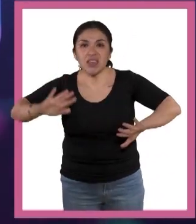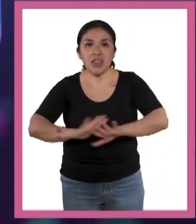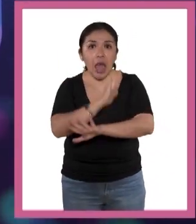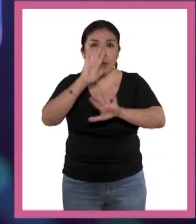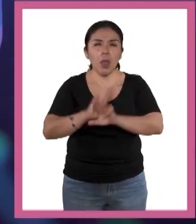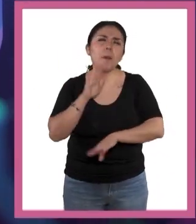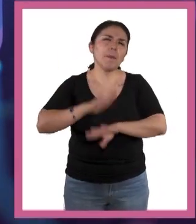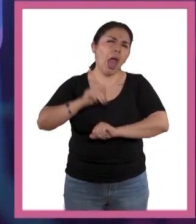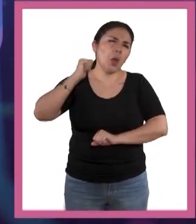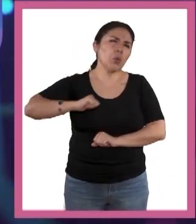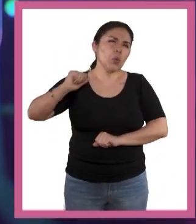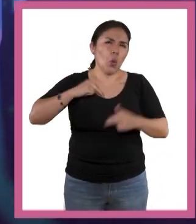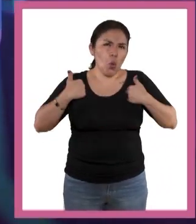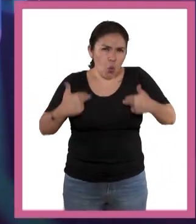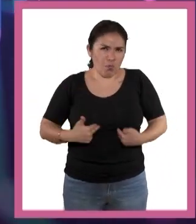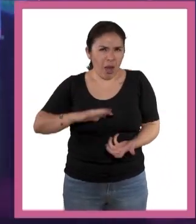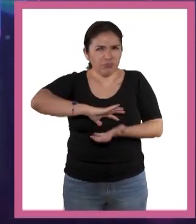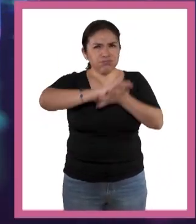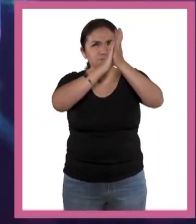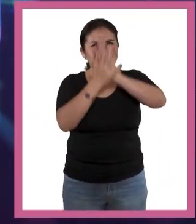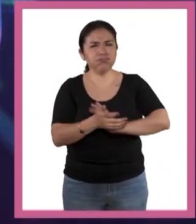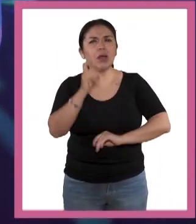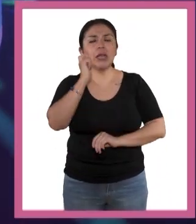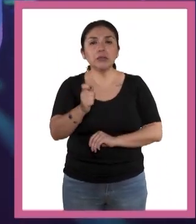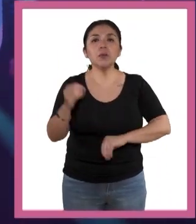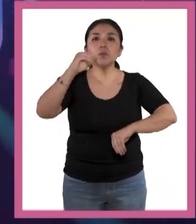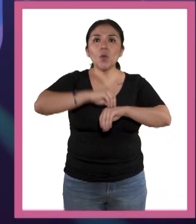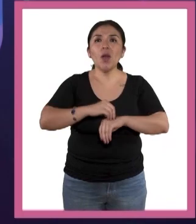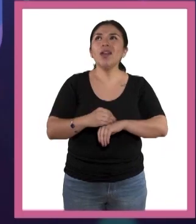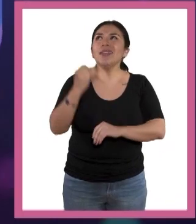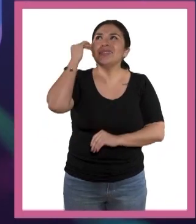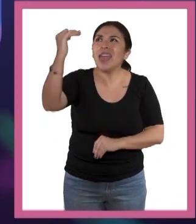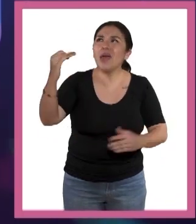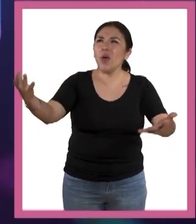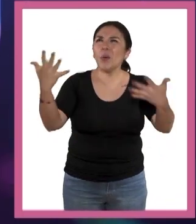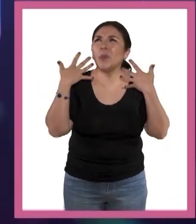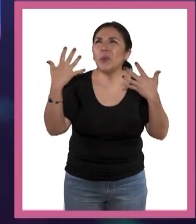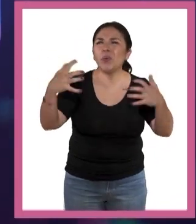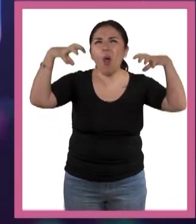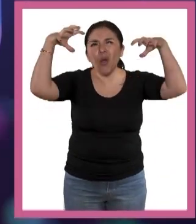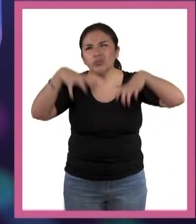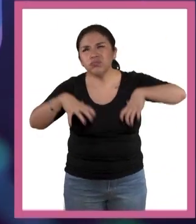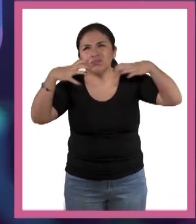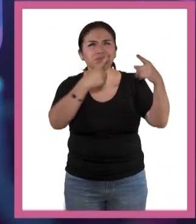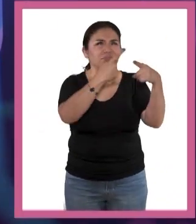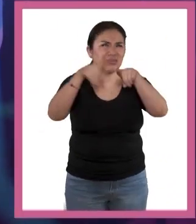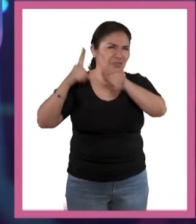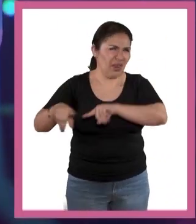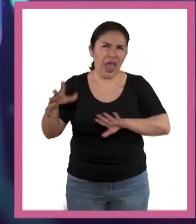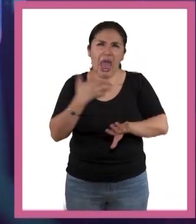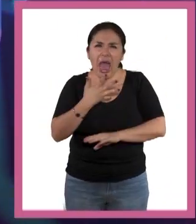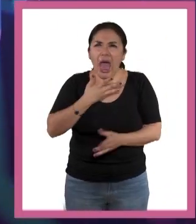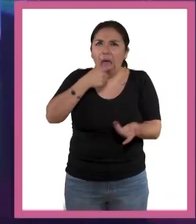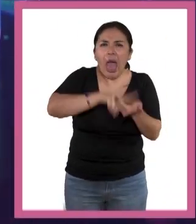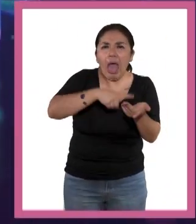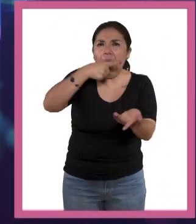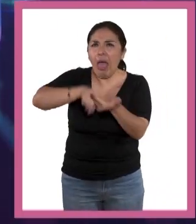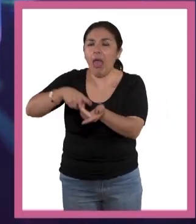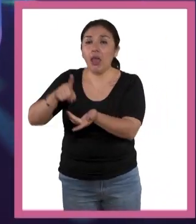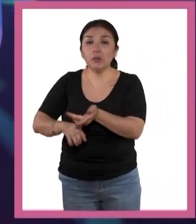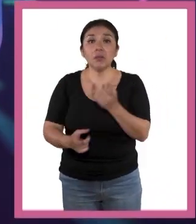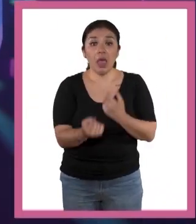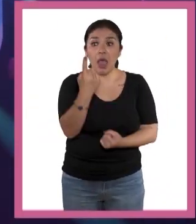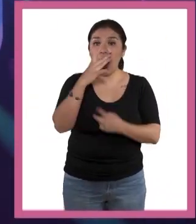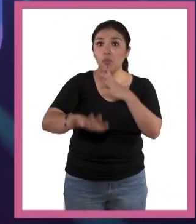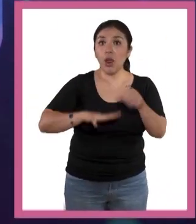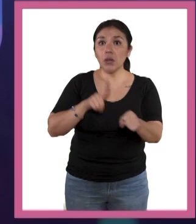épocas de la evolución humana, estaban las clasaciones, estaban las inclemencias del clima, estaban las diferentes amenazas y algunos